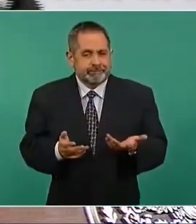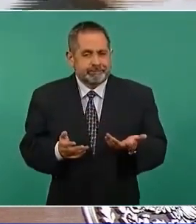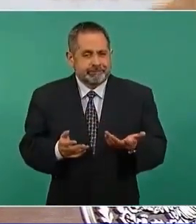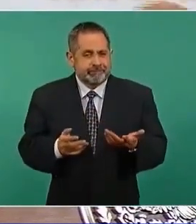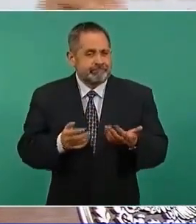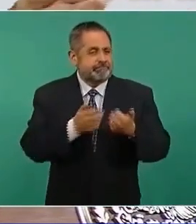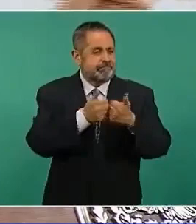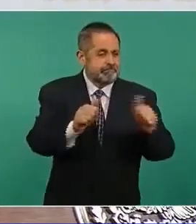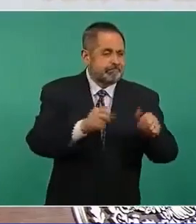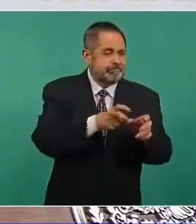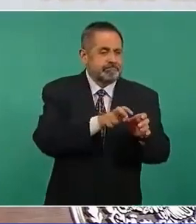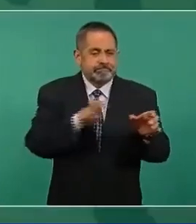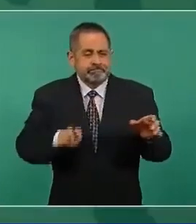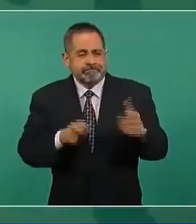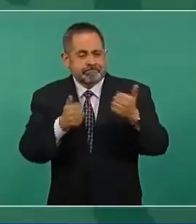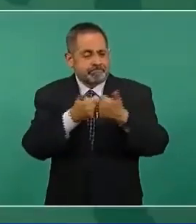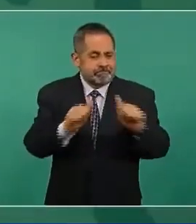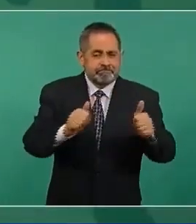constantemente.